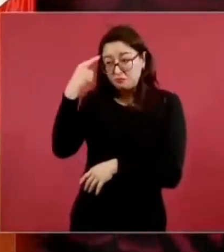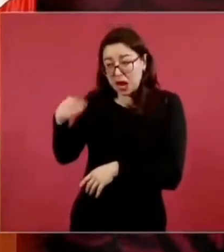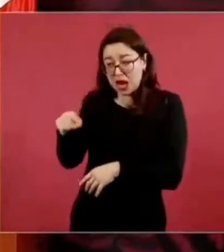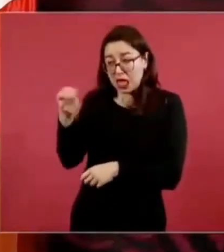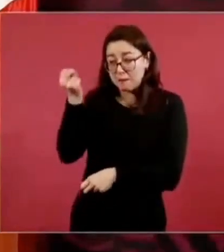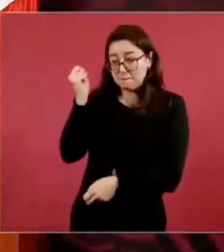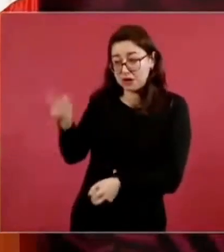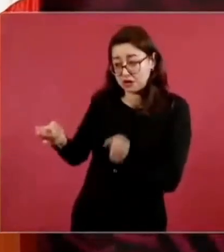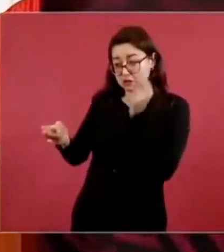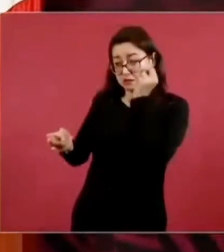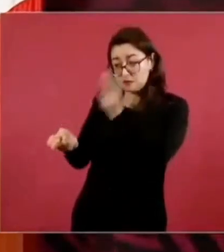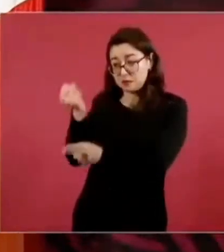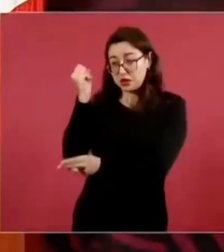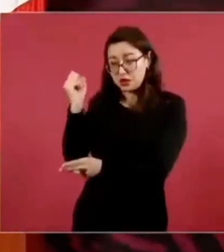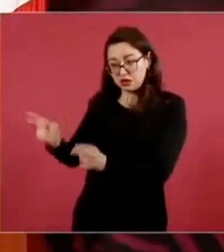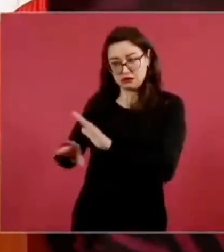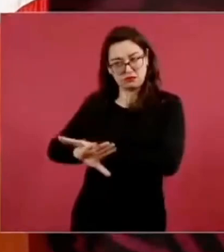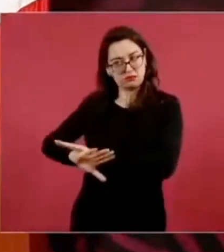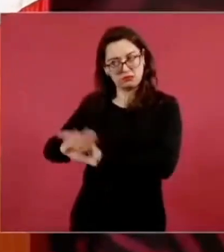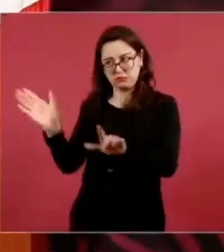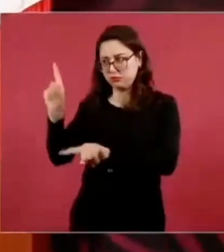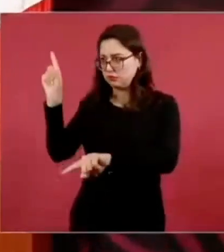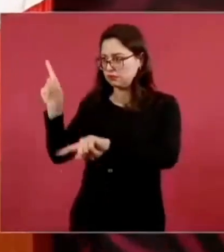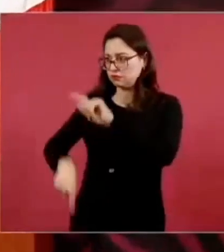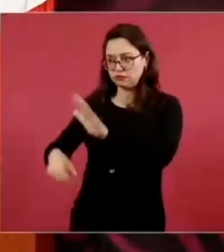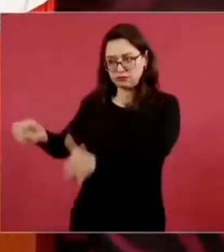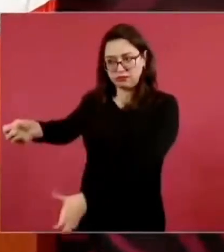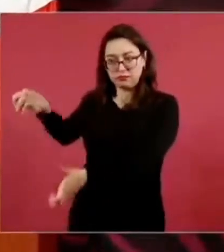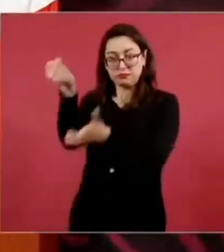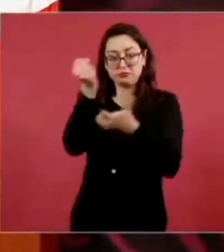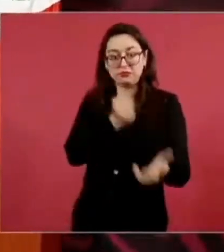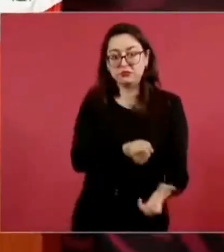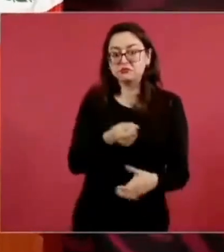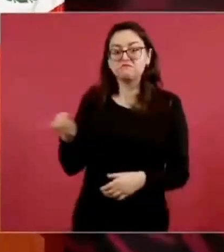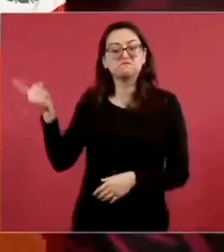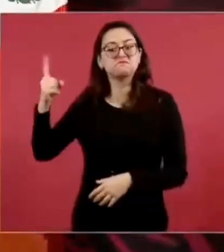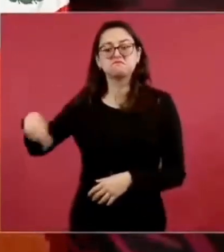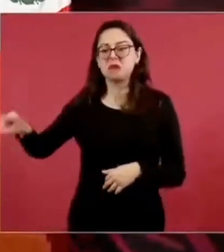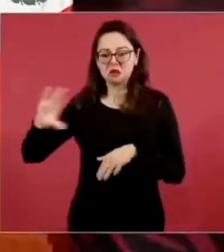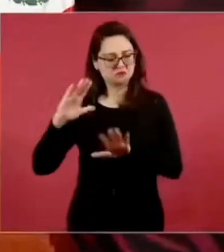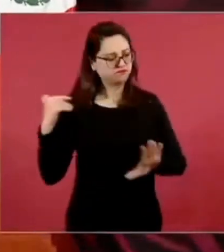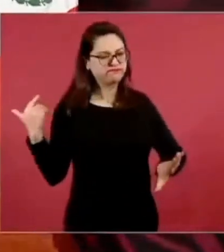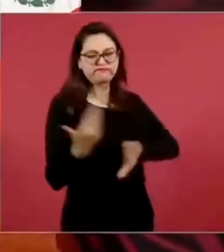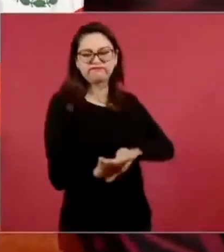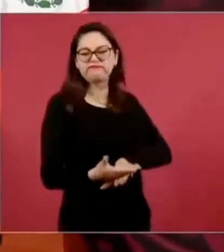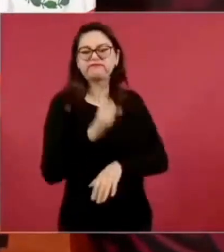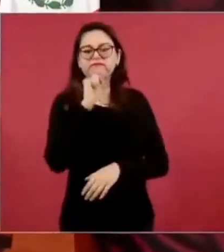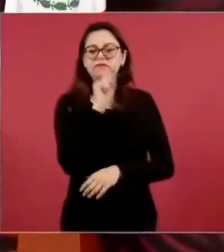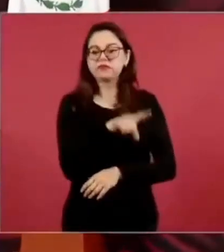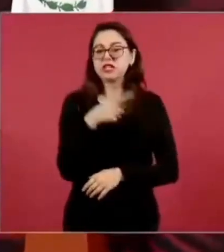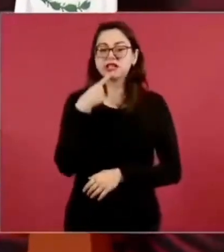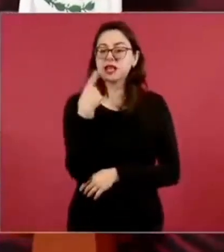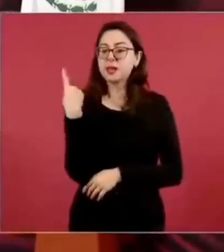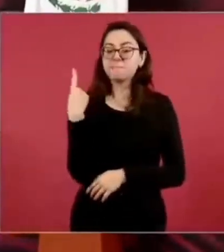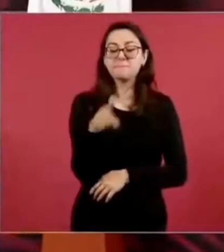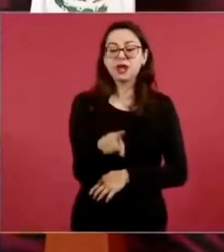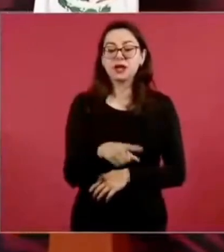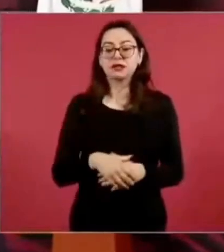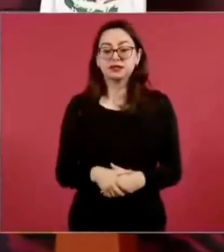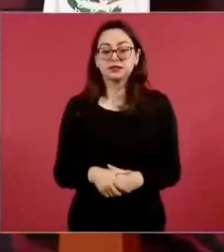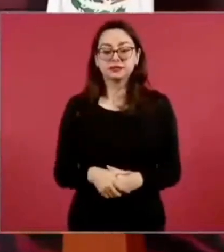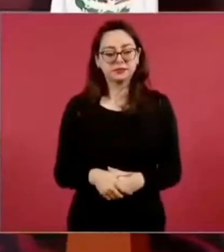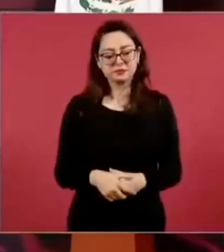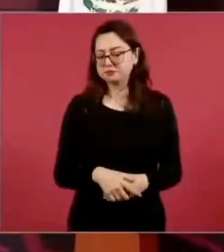de los ministros se amparan y queda sin efecto